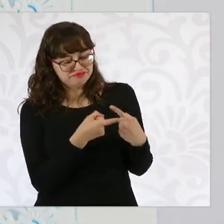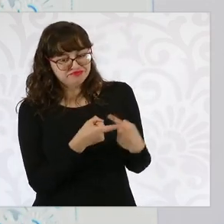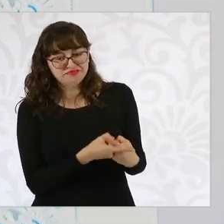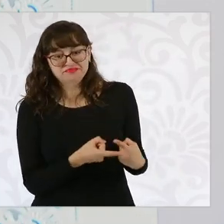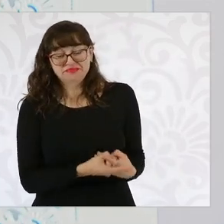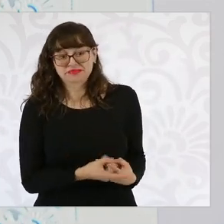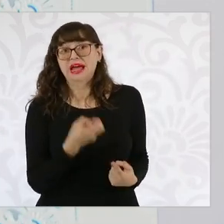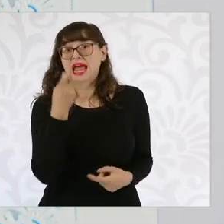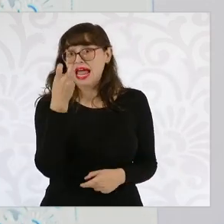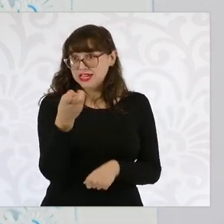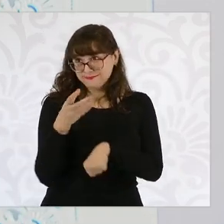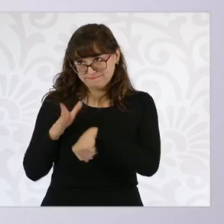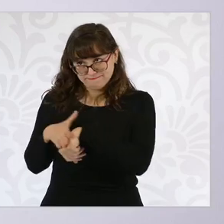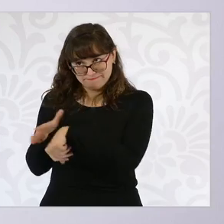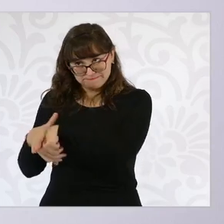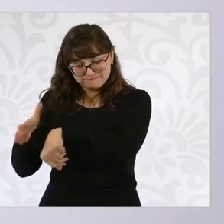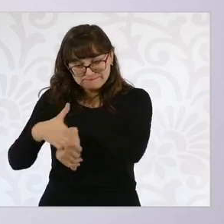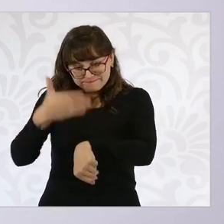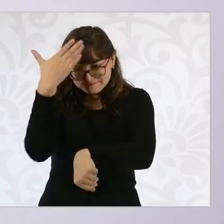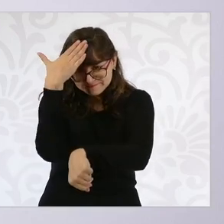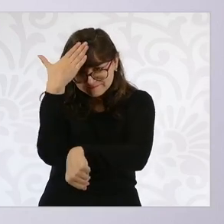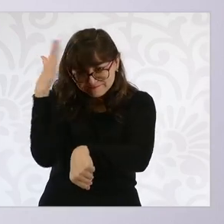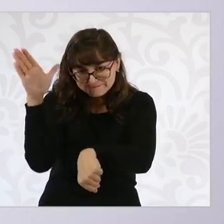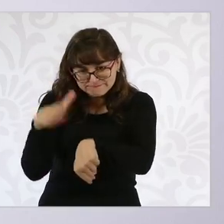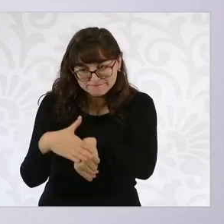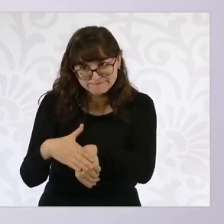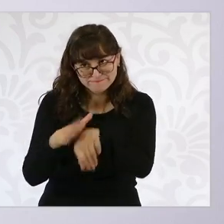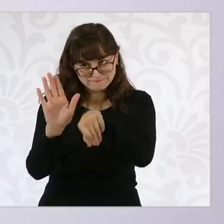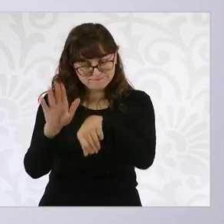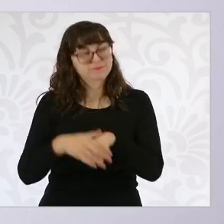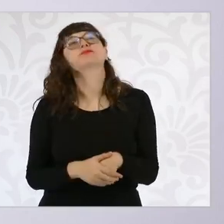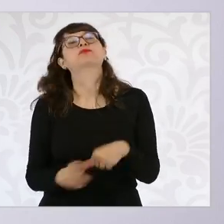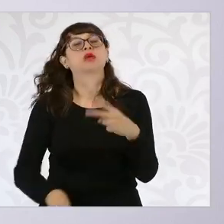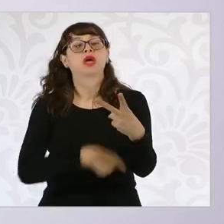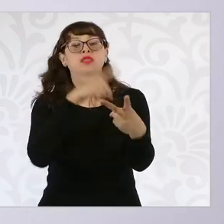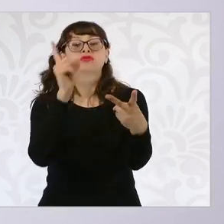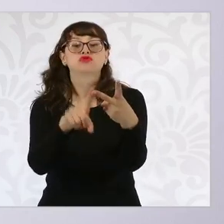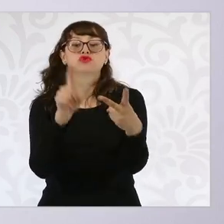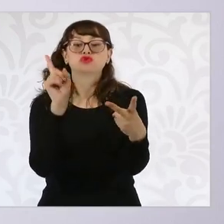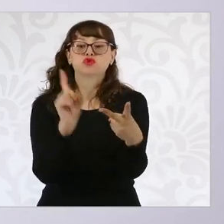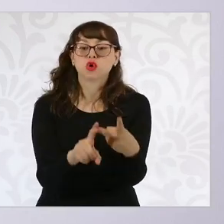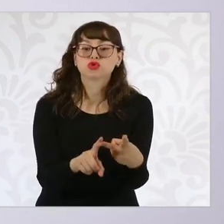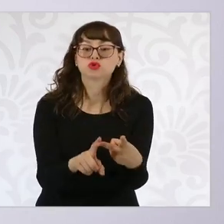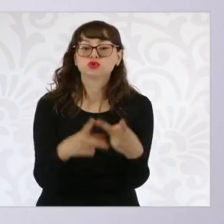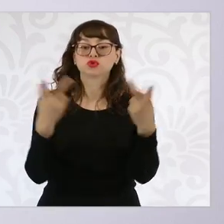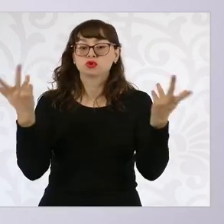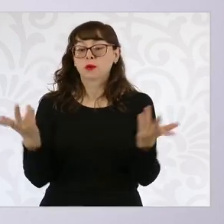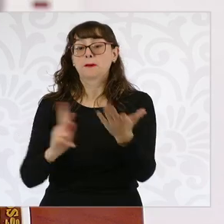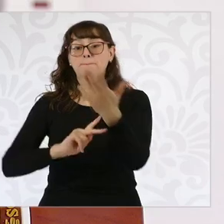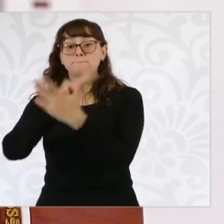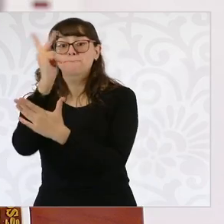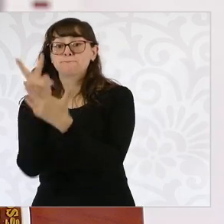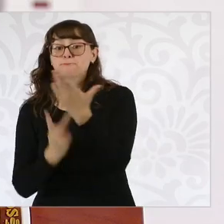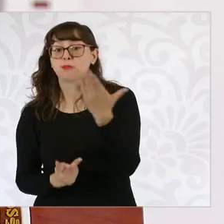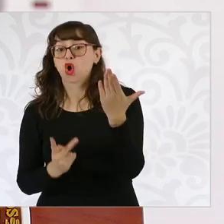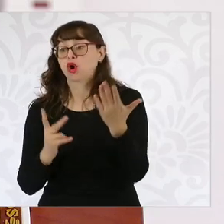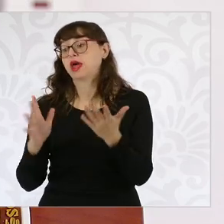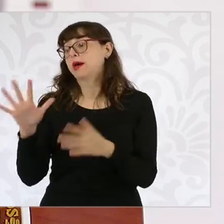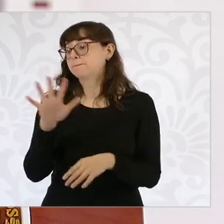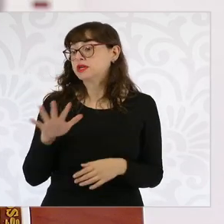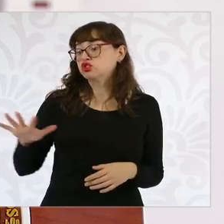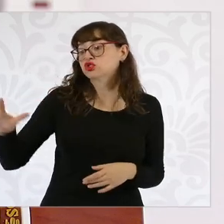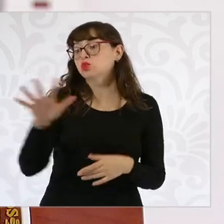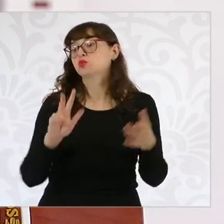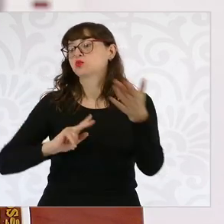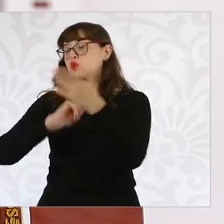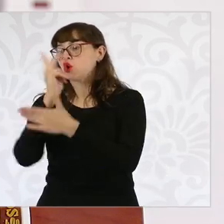Segundo, es muy importante que los programas sean constitucionales. Pasan de ser programas sociales, programas